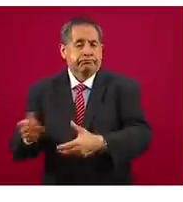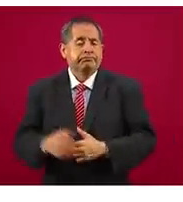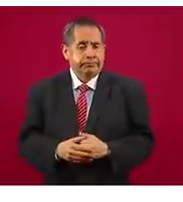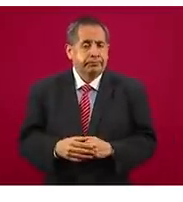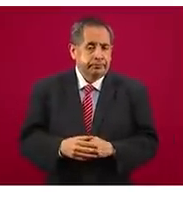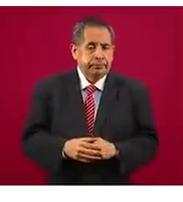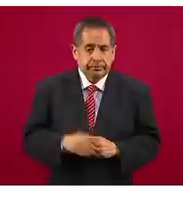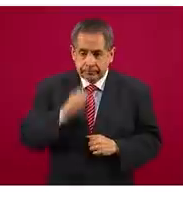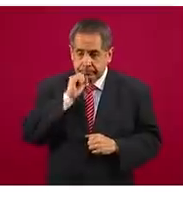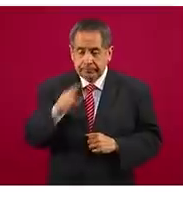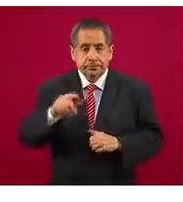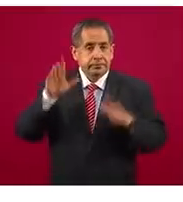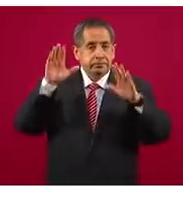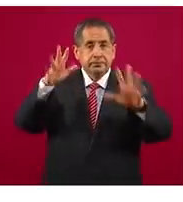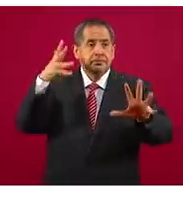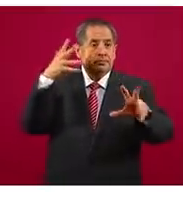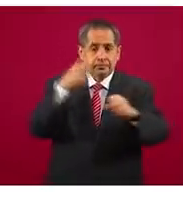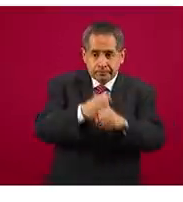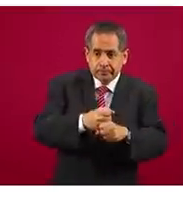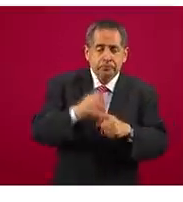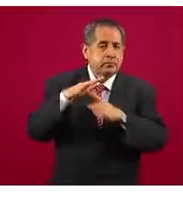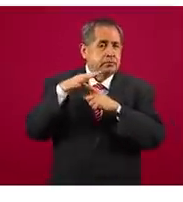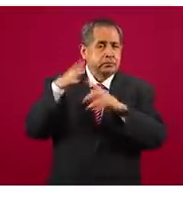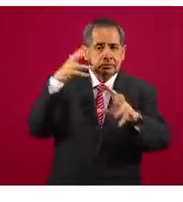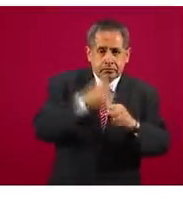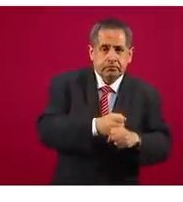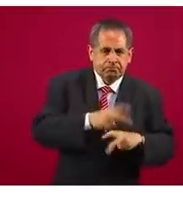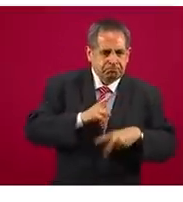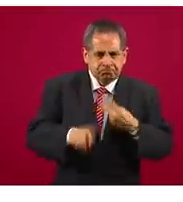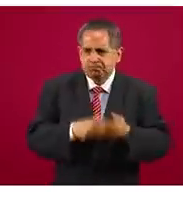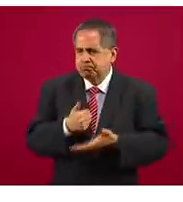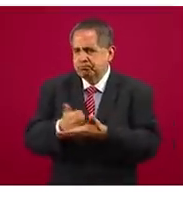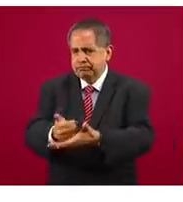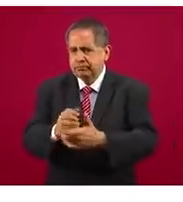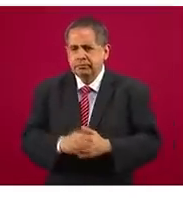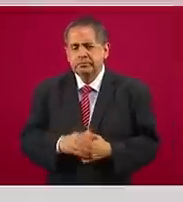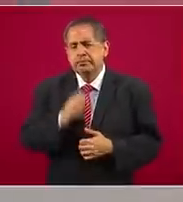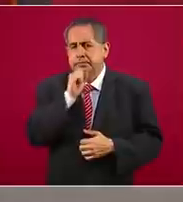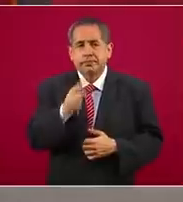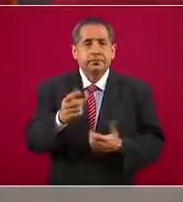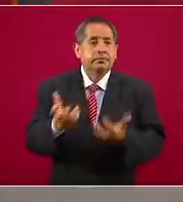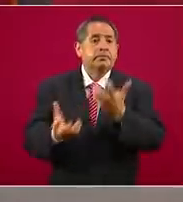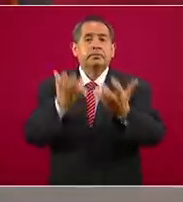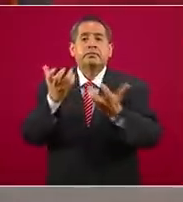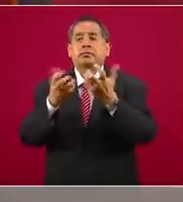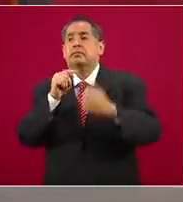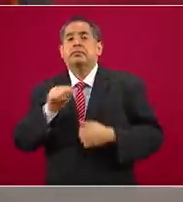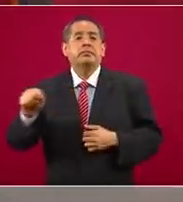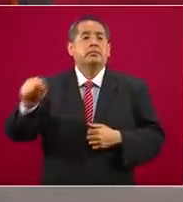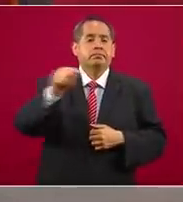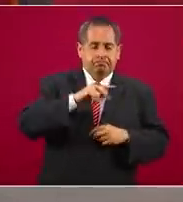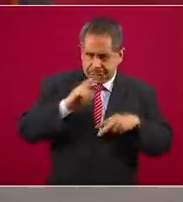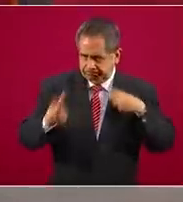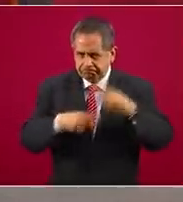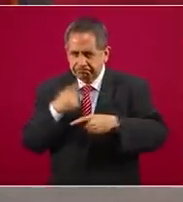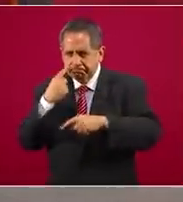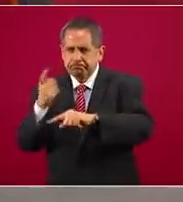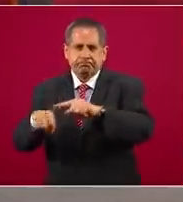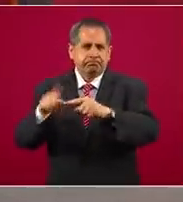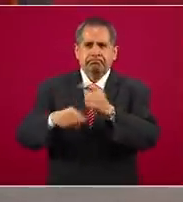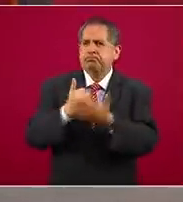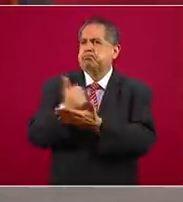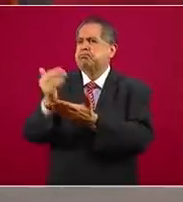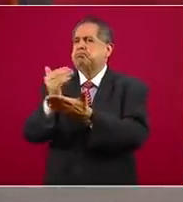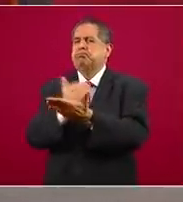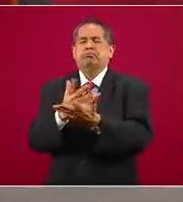auxilio en accidentes aéreos y terrestres y la sofocación de diferentes incendios forestales y urbanos.